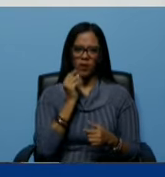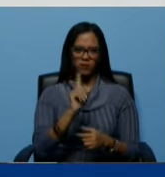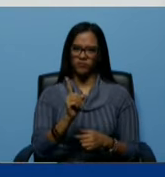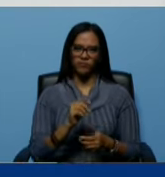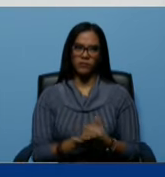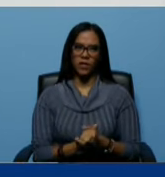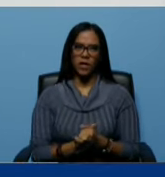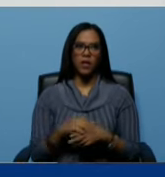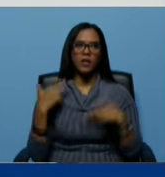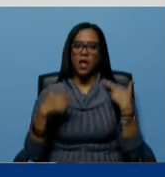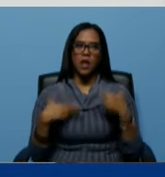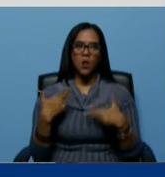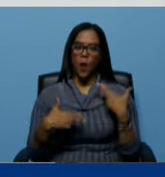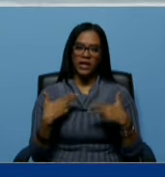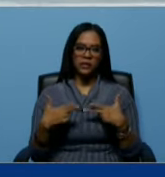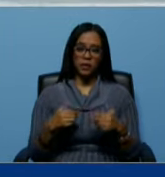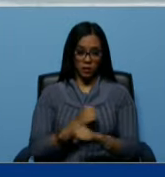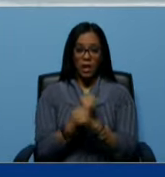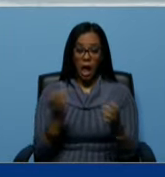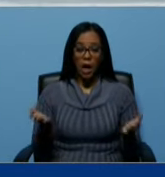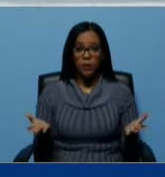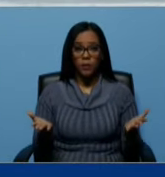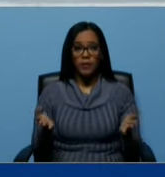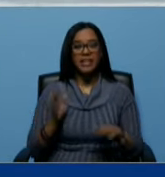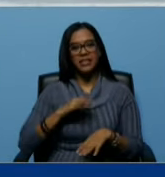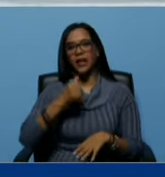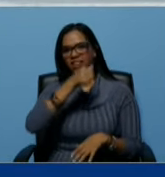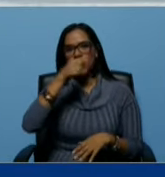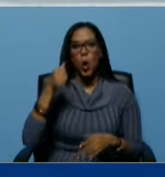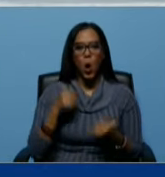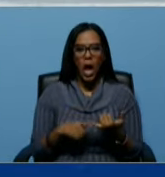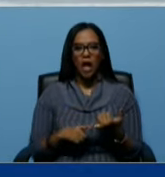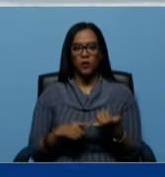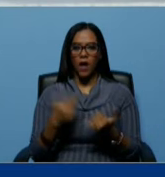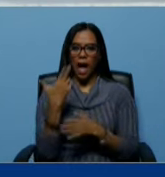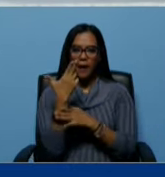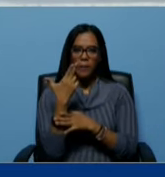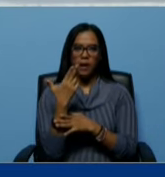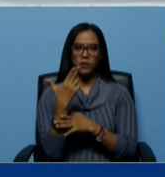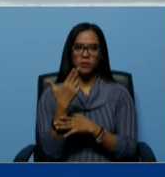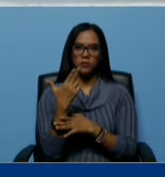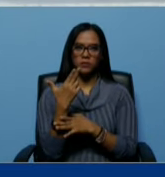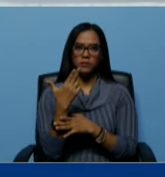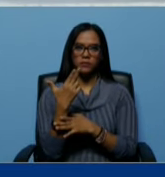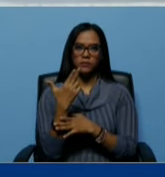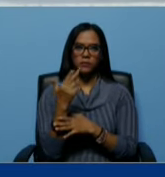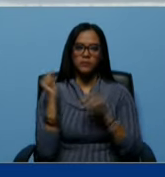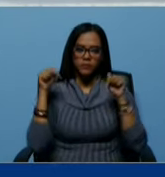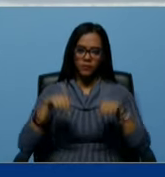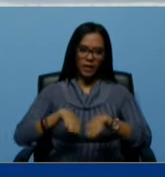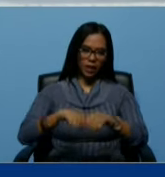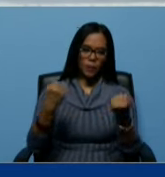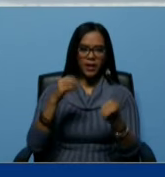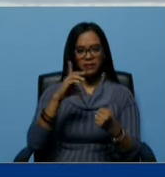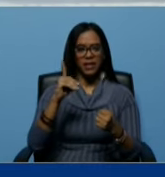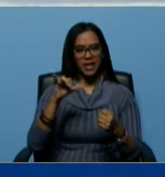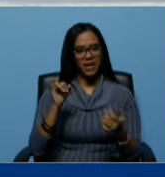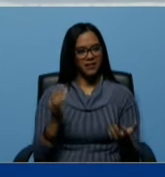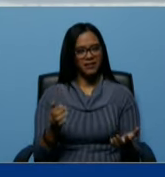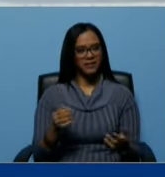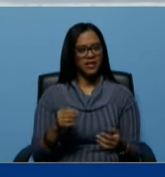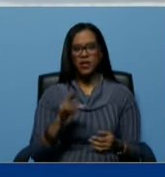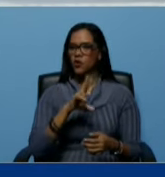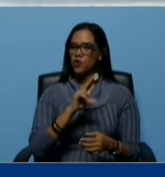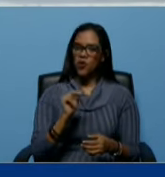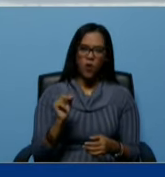delincuentes claro porque si estaban drogados armados y venían con un objetivo de destruir el CDI no no se